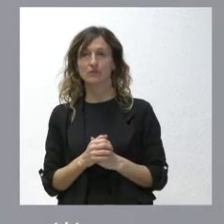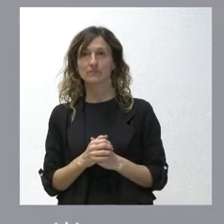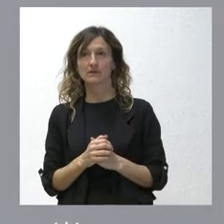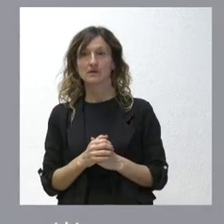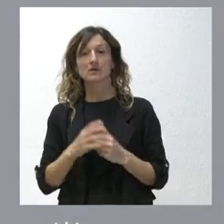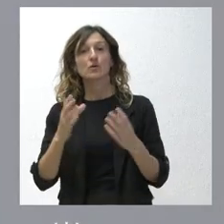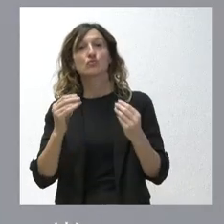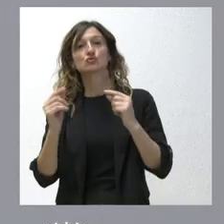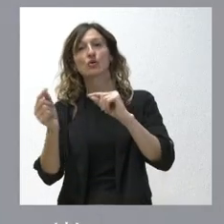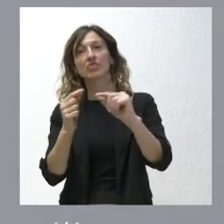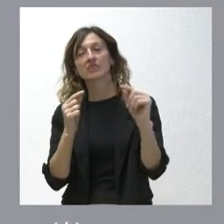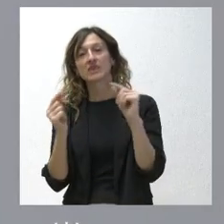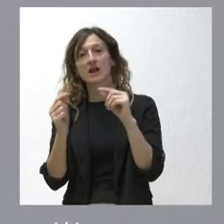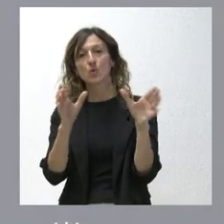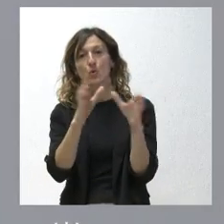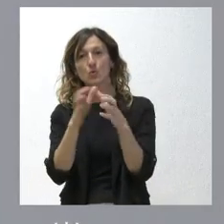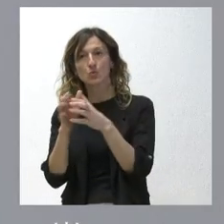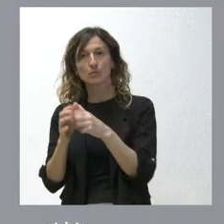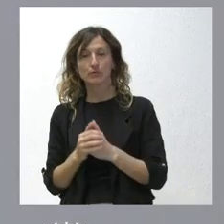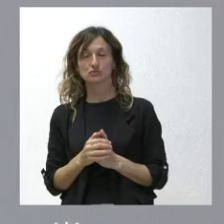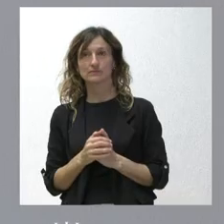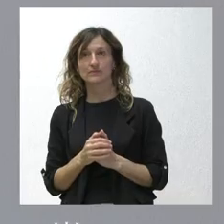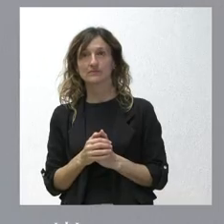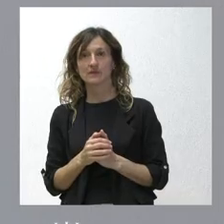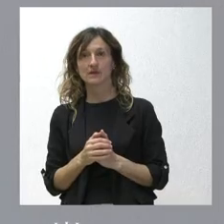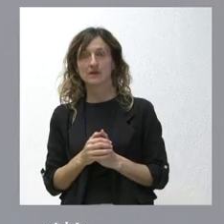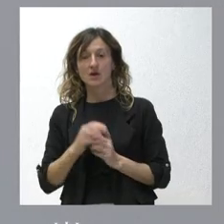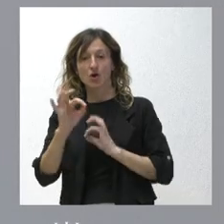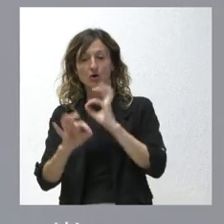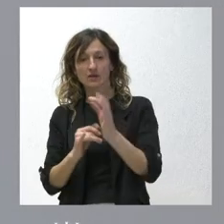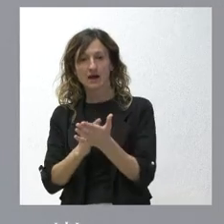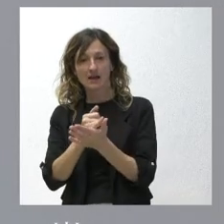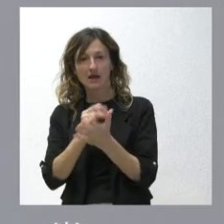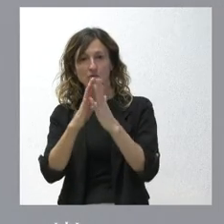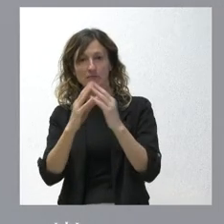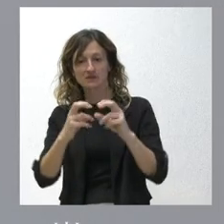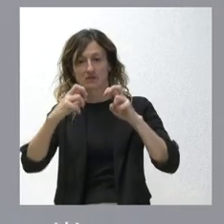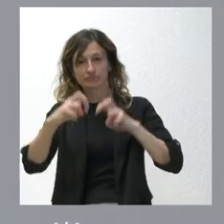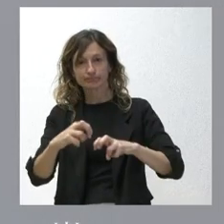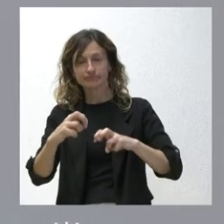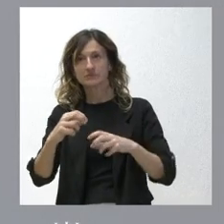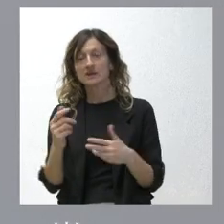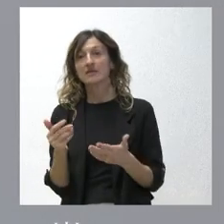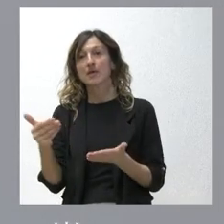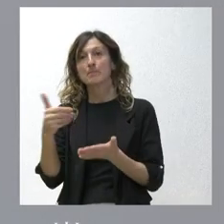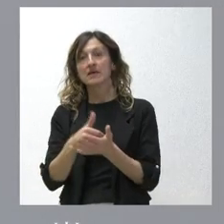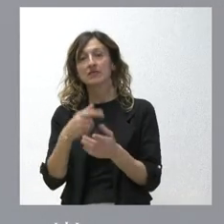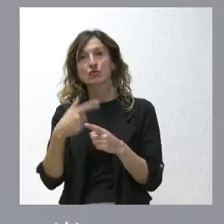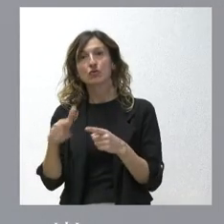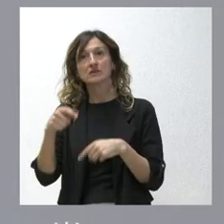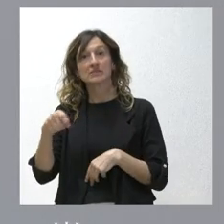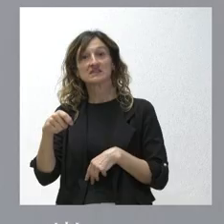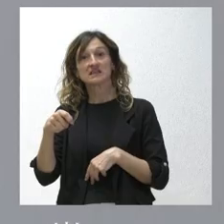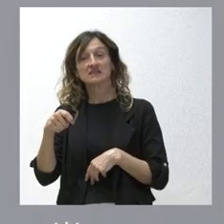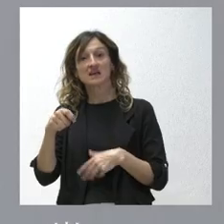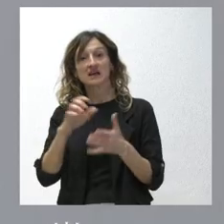del diálogo con esos grupos es que cuando nos hemos sentado con las organizaciones agrarias con las universidades nos han pedido algunas cosas y el presidente de la Junta de